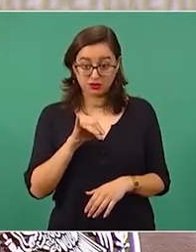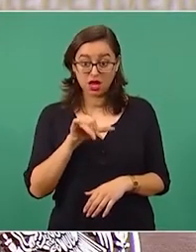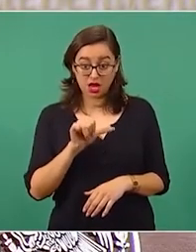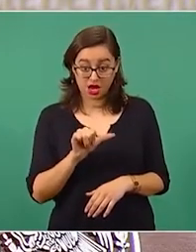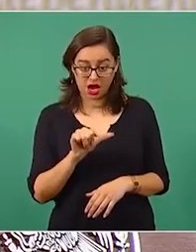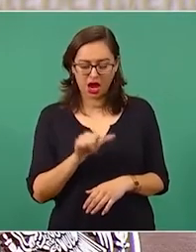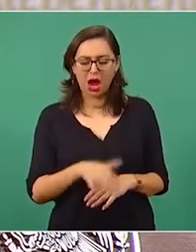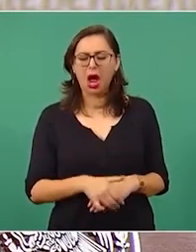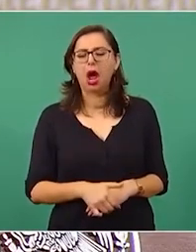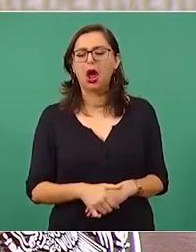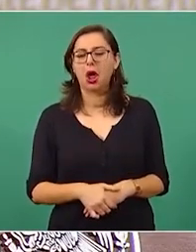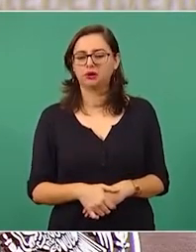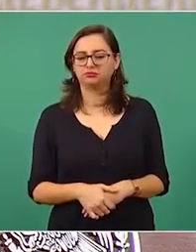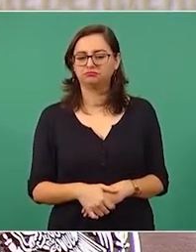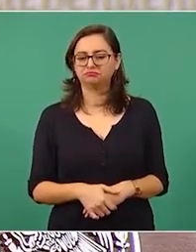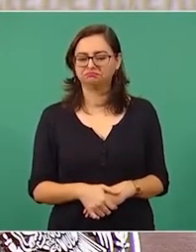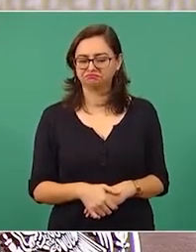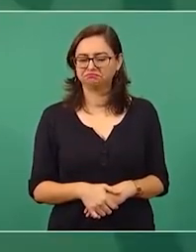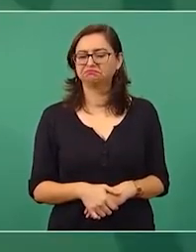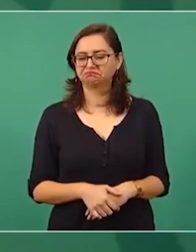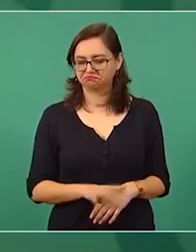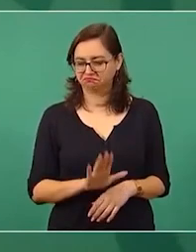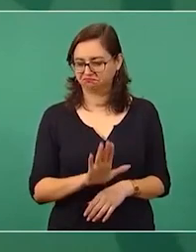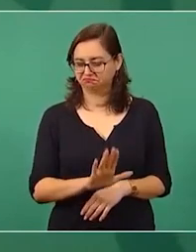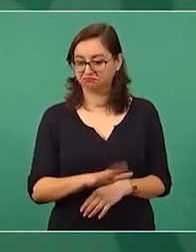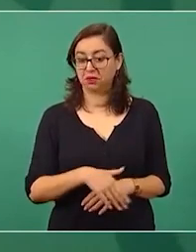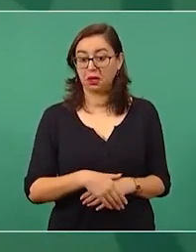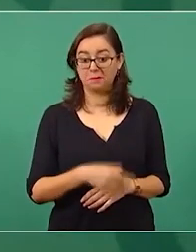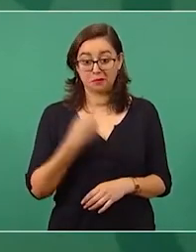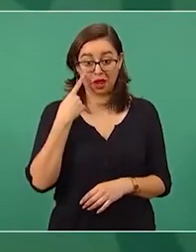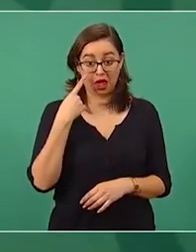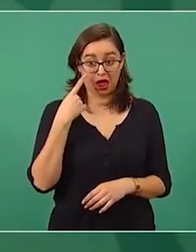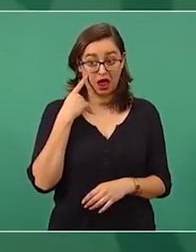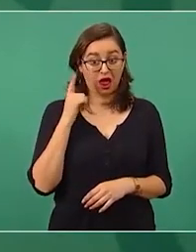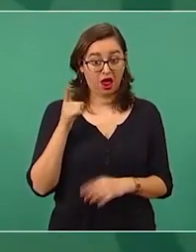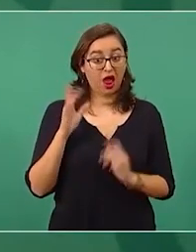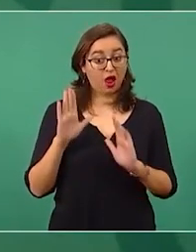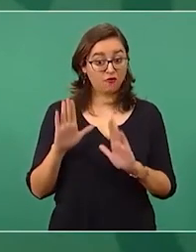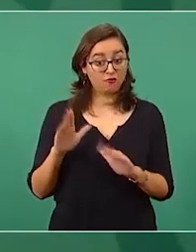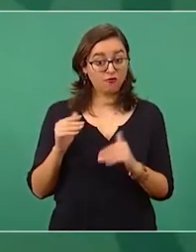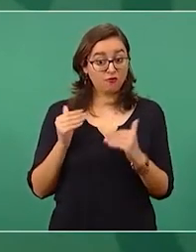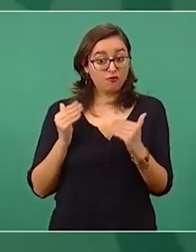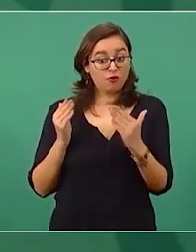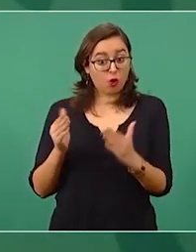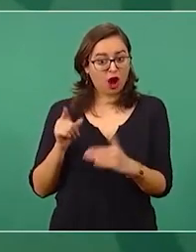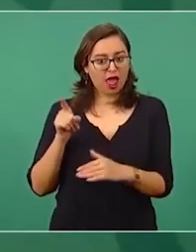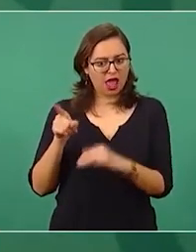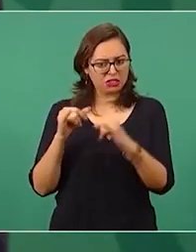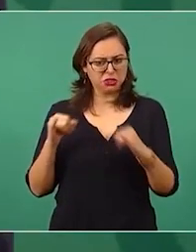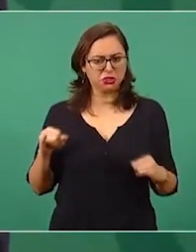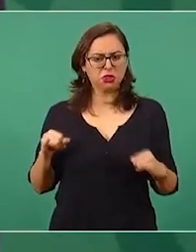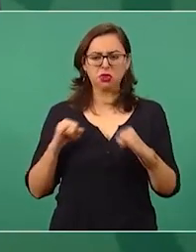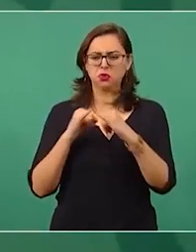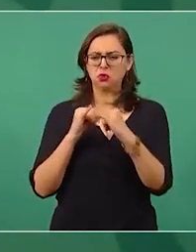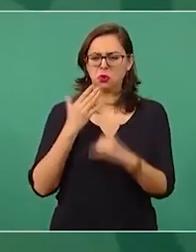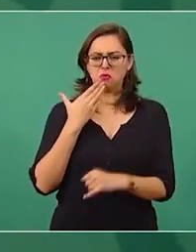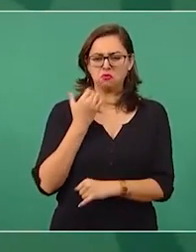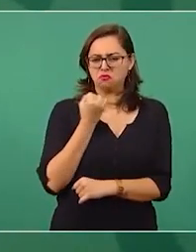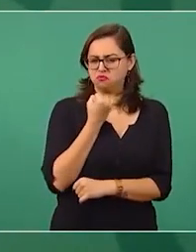yo te recomiendo de que busques a unos expertos en medio ambiente